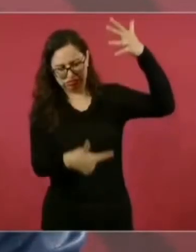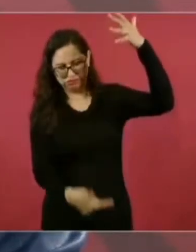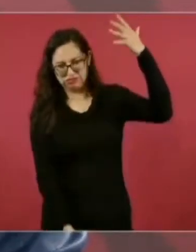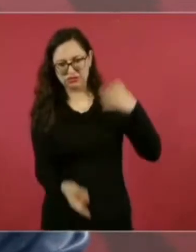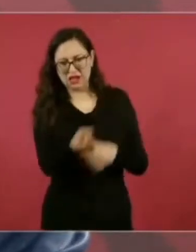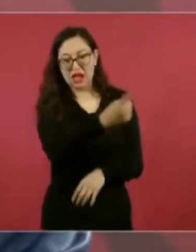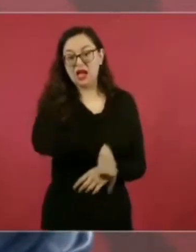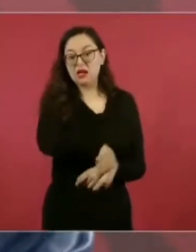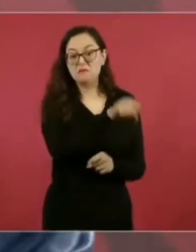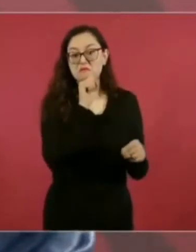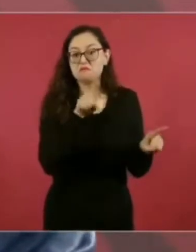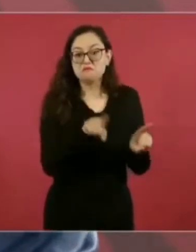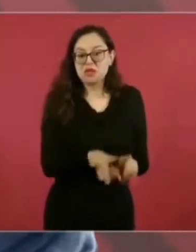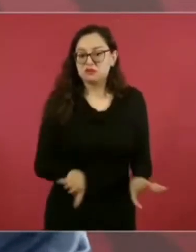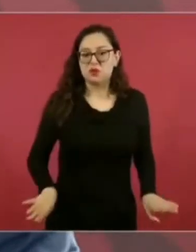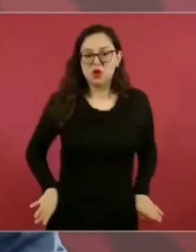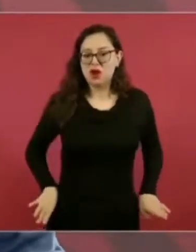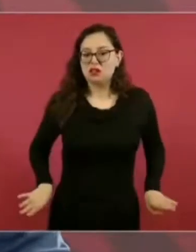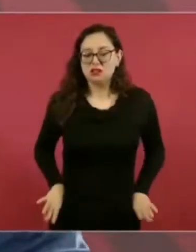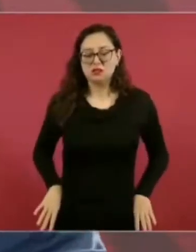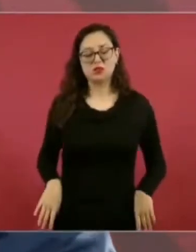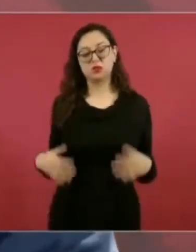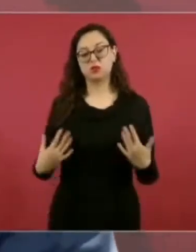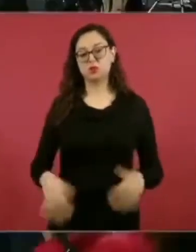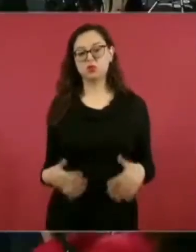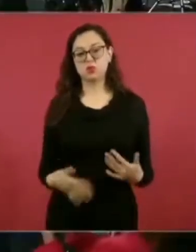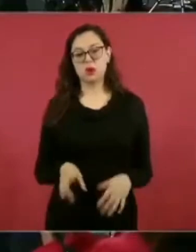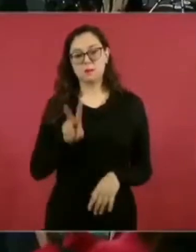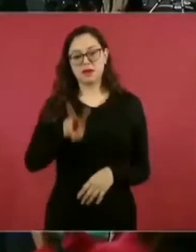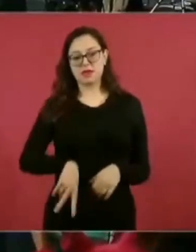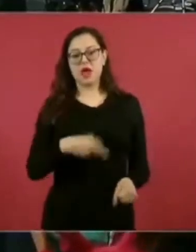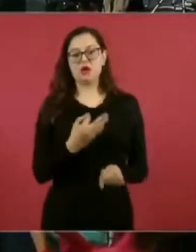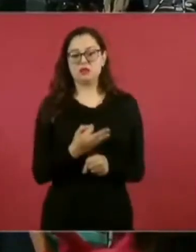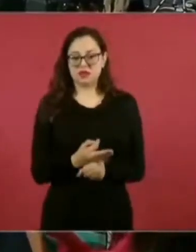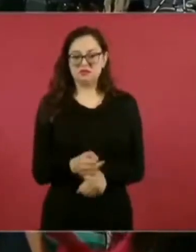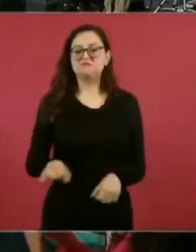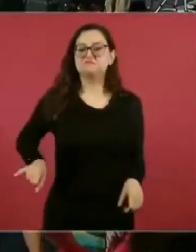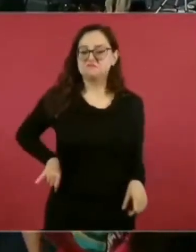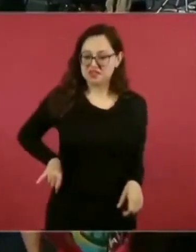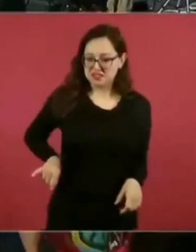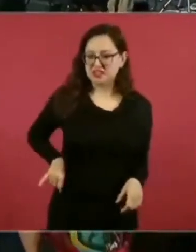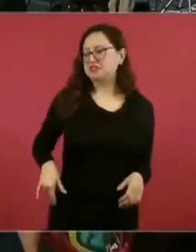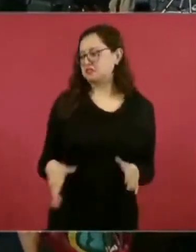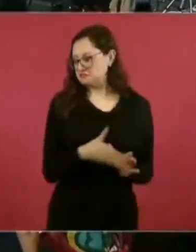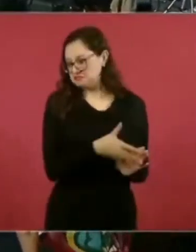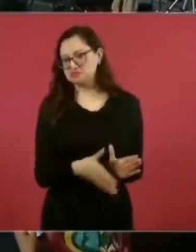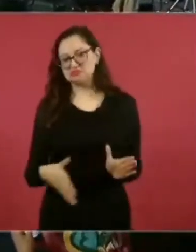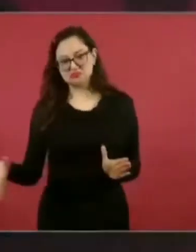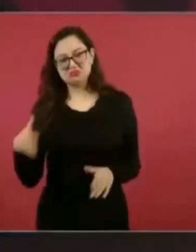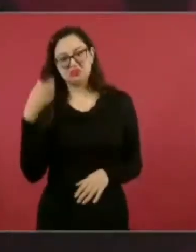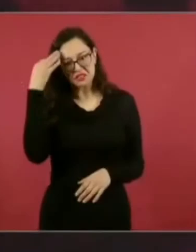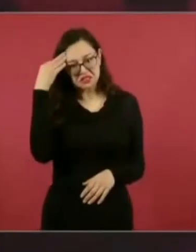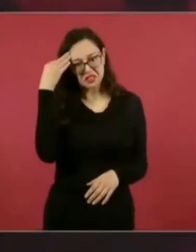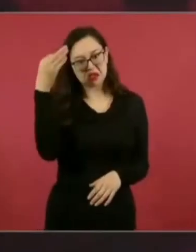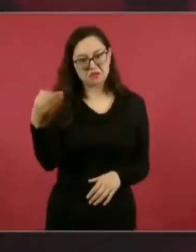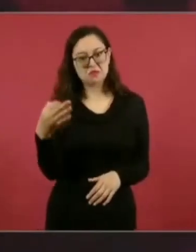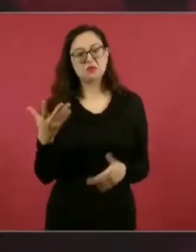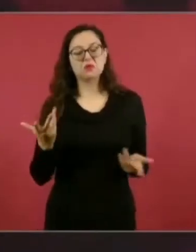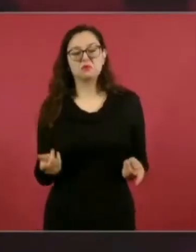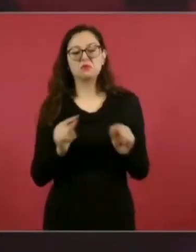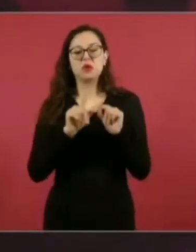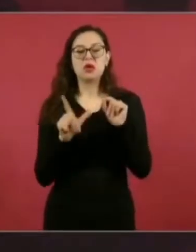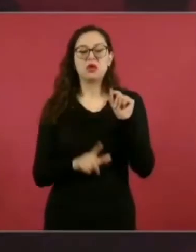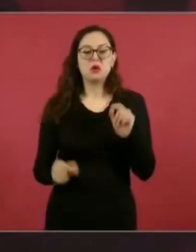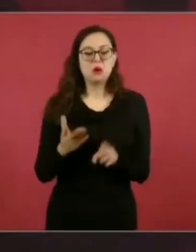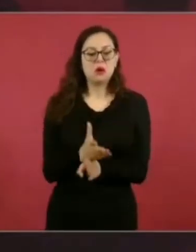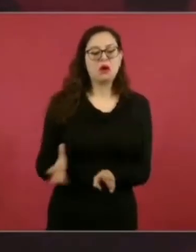Se están viviendo momentos muy importantes. Hacía falta esta sacudida.